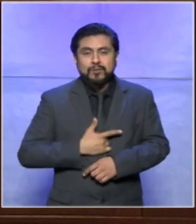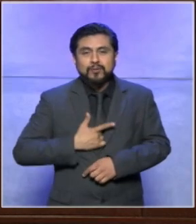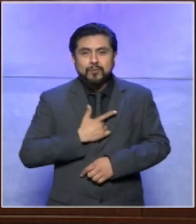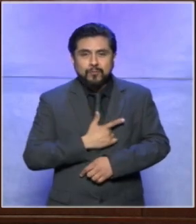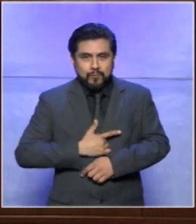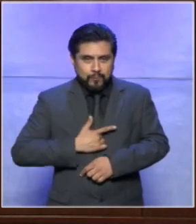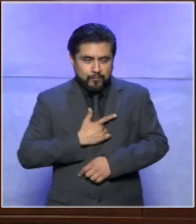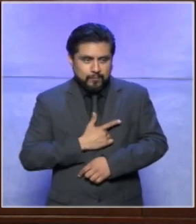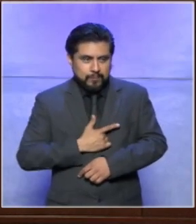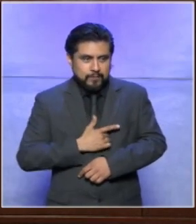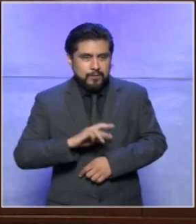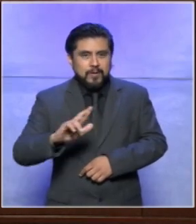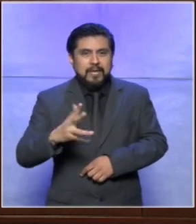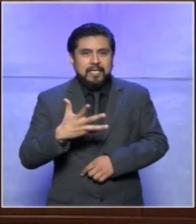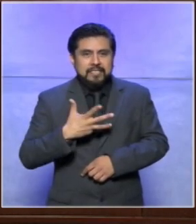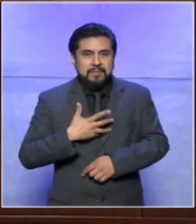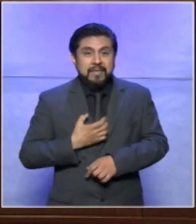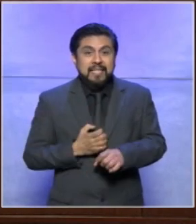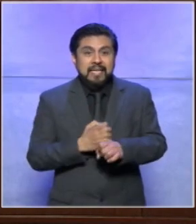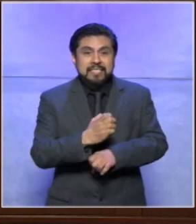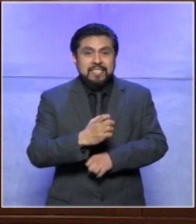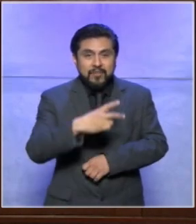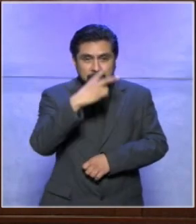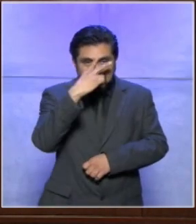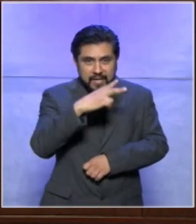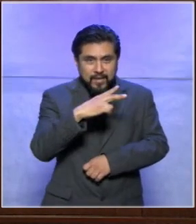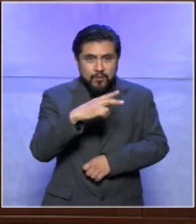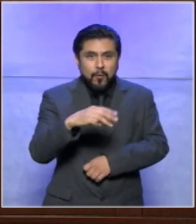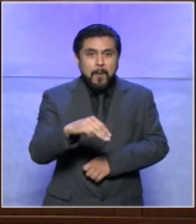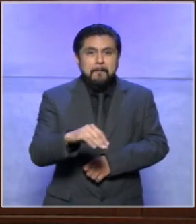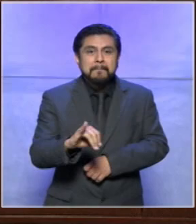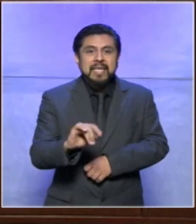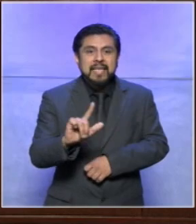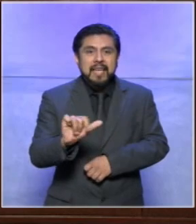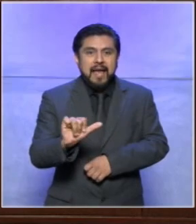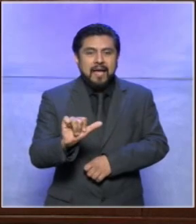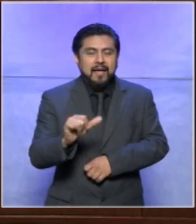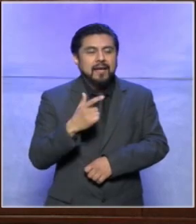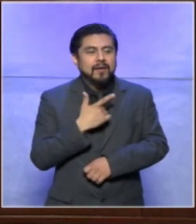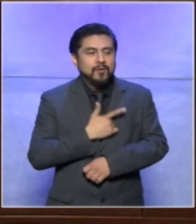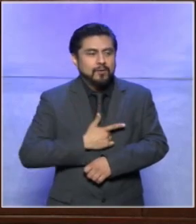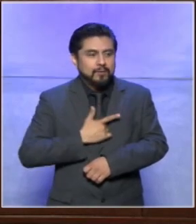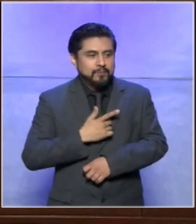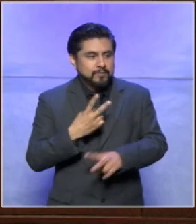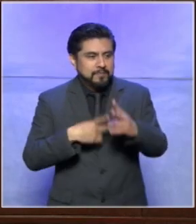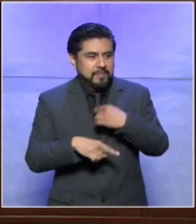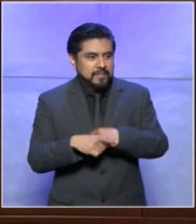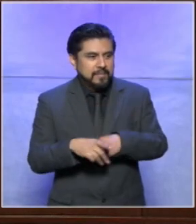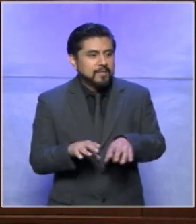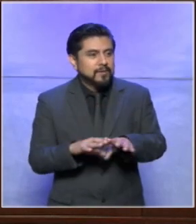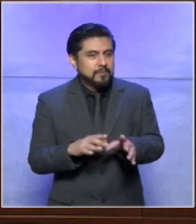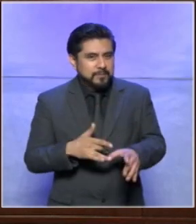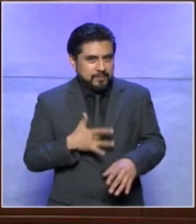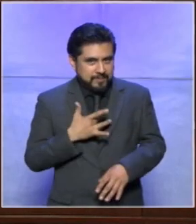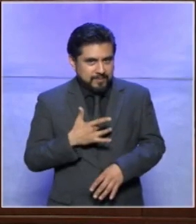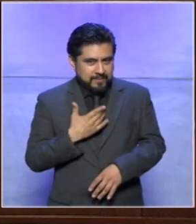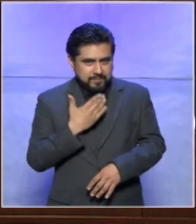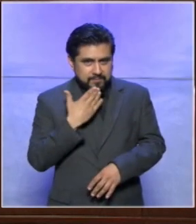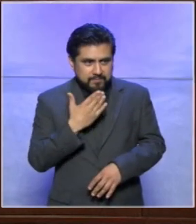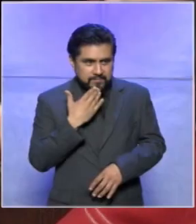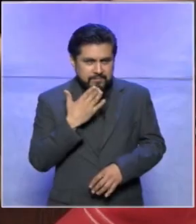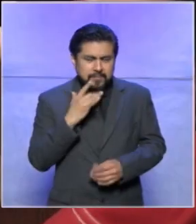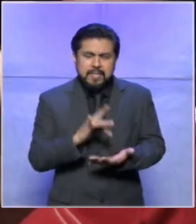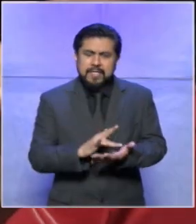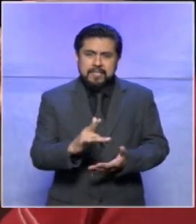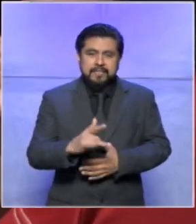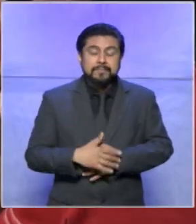mucho gusto recibir desde el estado de méxico a mila mila cómo estás qué gusto que nos acompañes muy bien lucy muchas